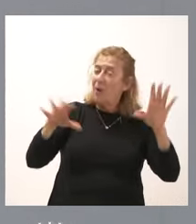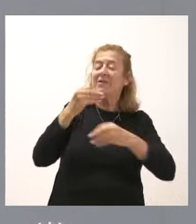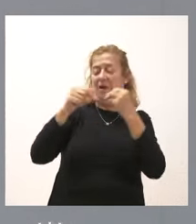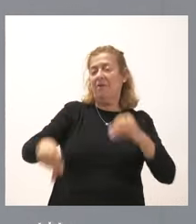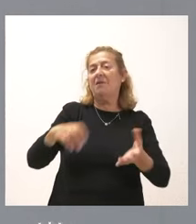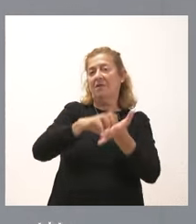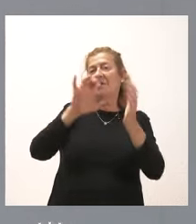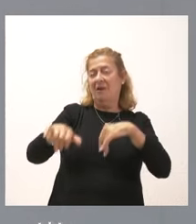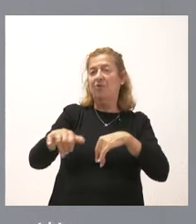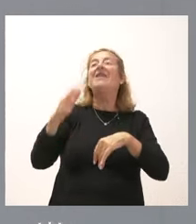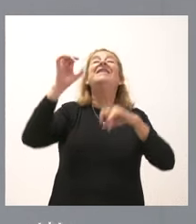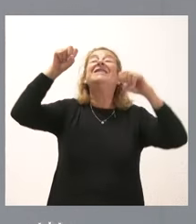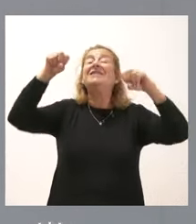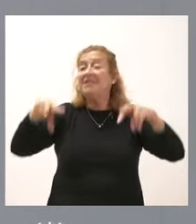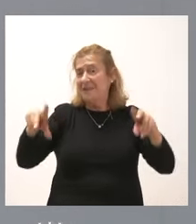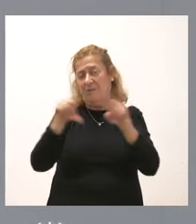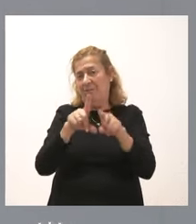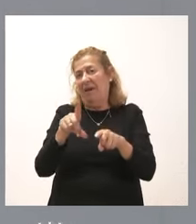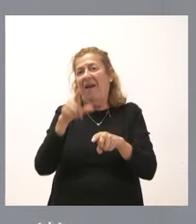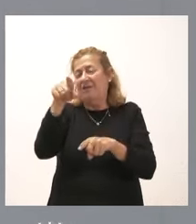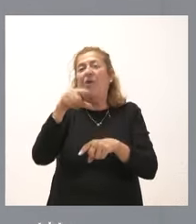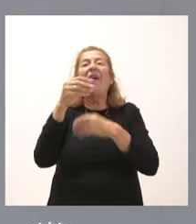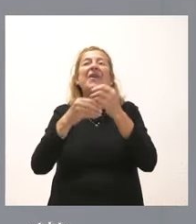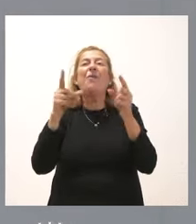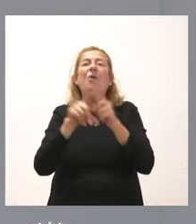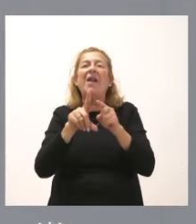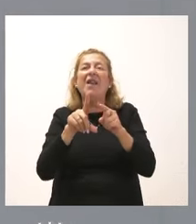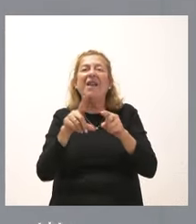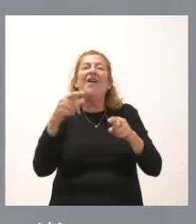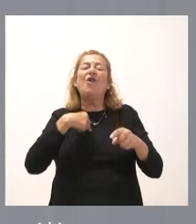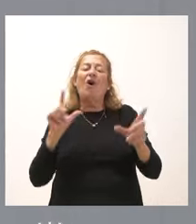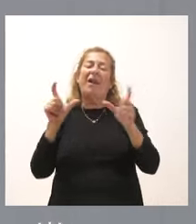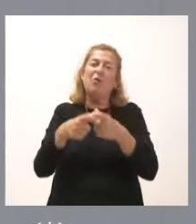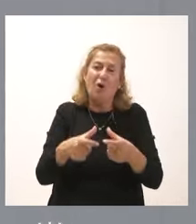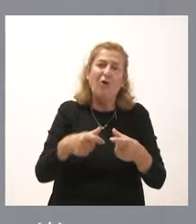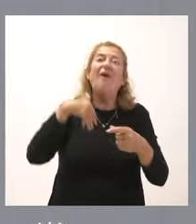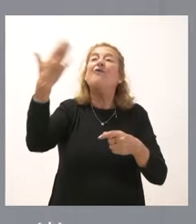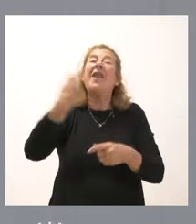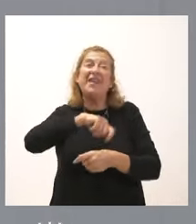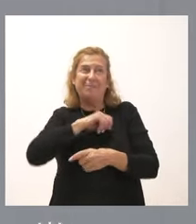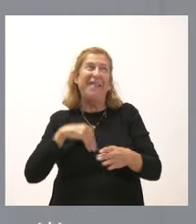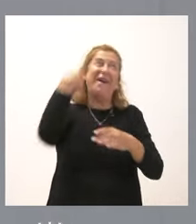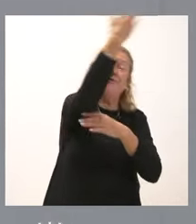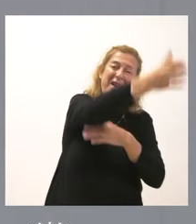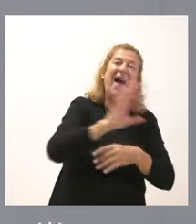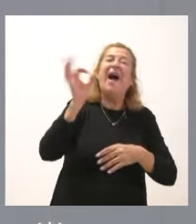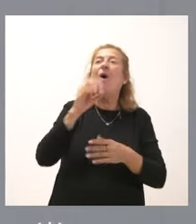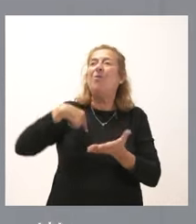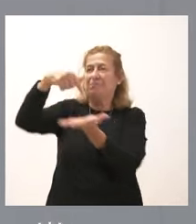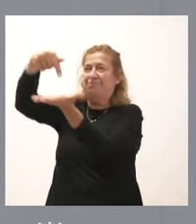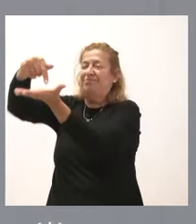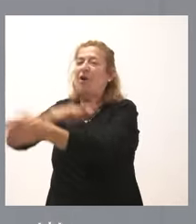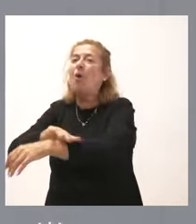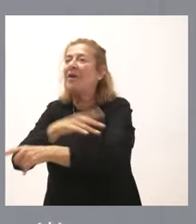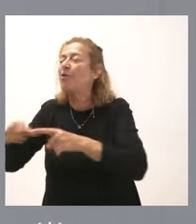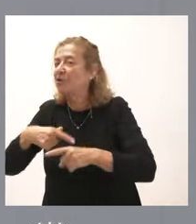Castilla y León sí que tengamos para ello que incurrir en reuniones fuera de España o en exigencias al gobierno. Porque